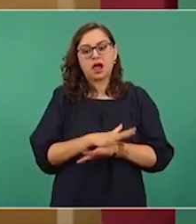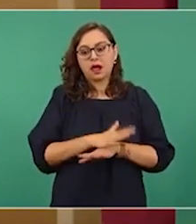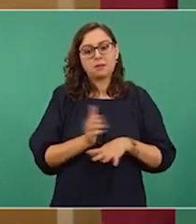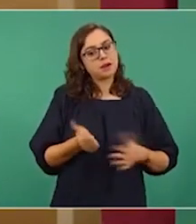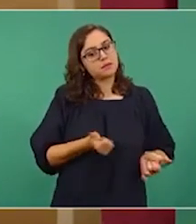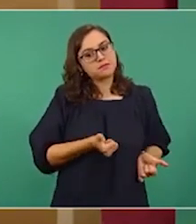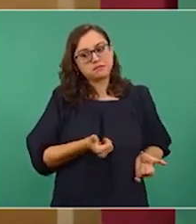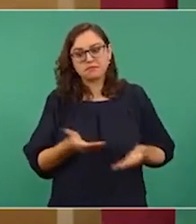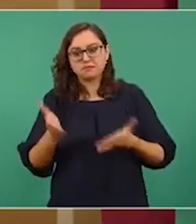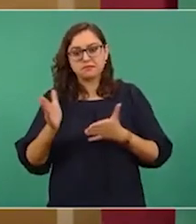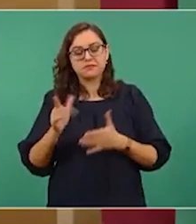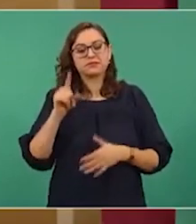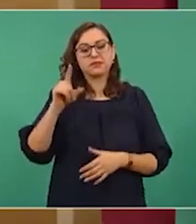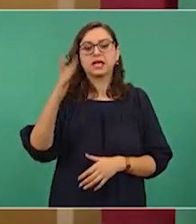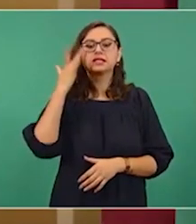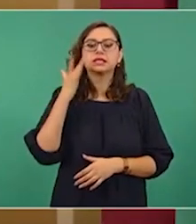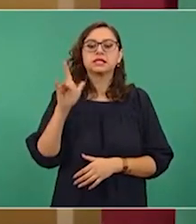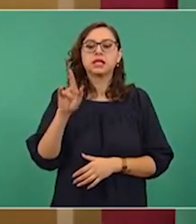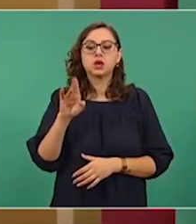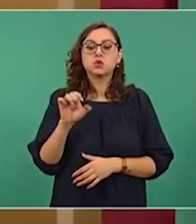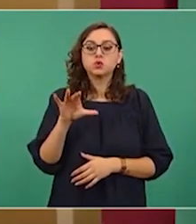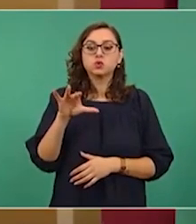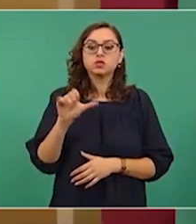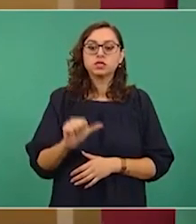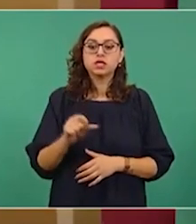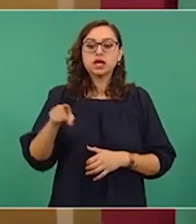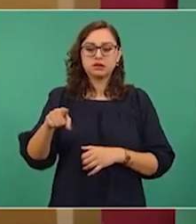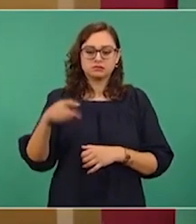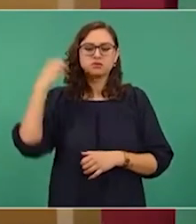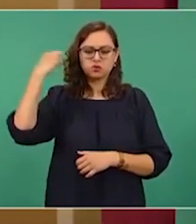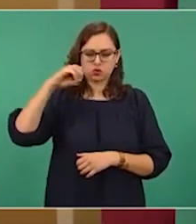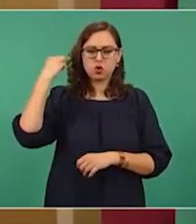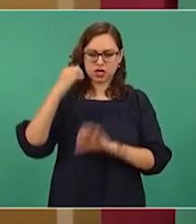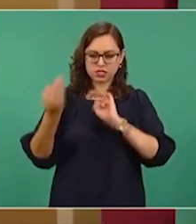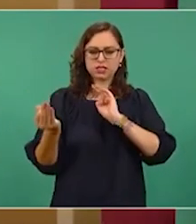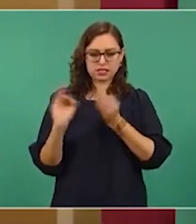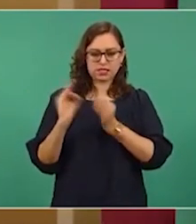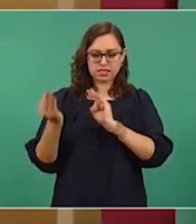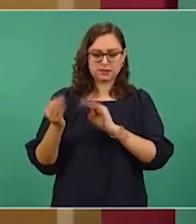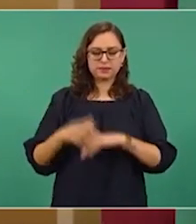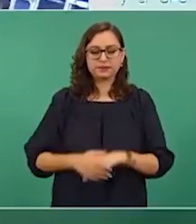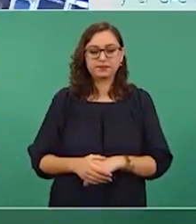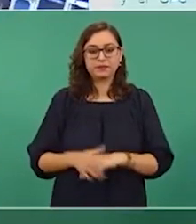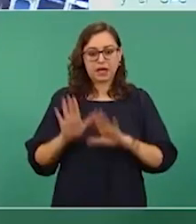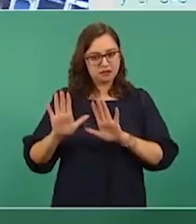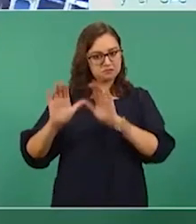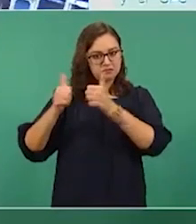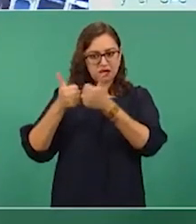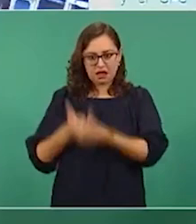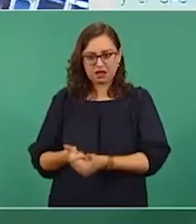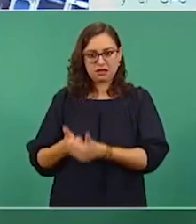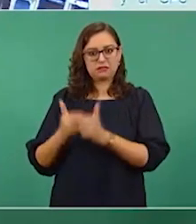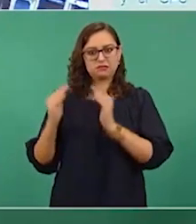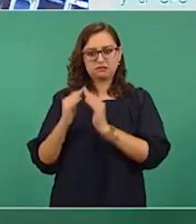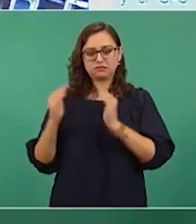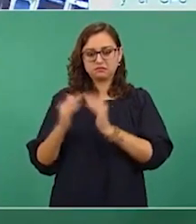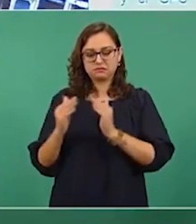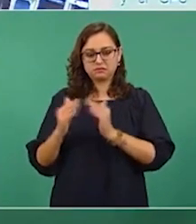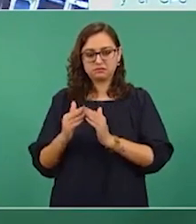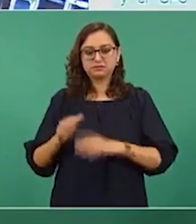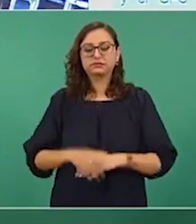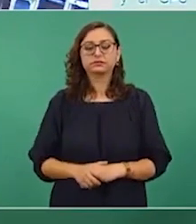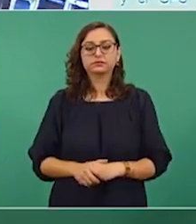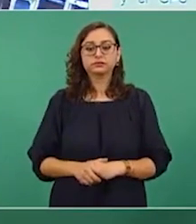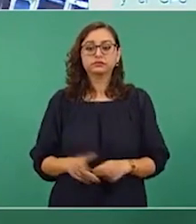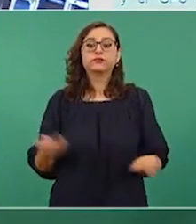dirección en Santa Lucía del Camino, que es conurbado de Oaxaca, y ahí los resguardan. A través de un trabajo de